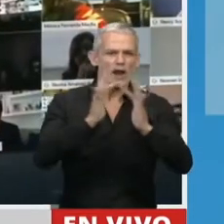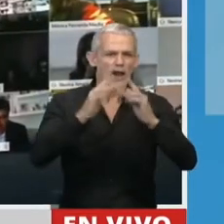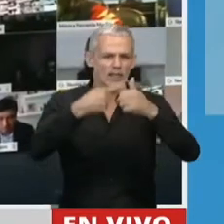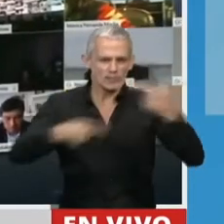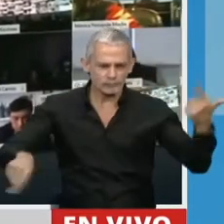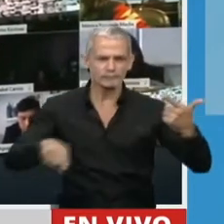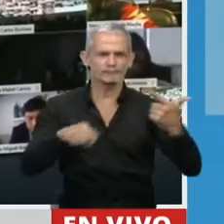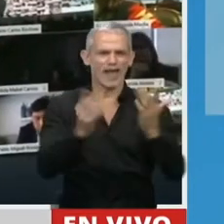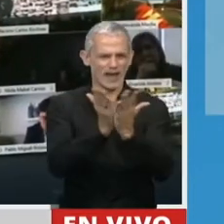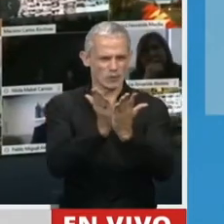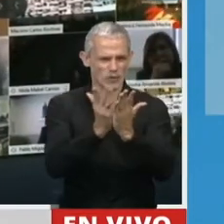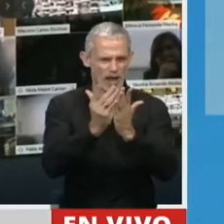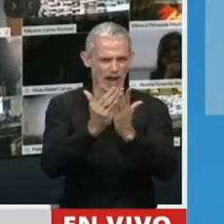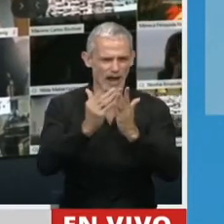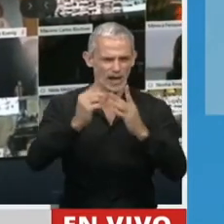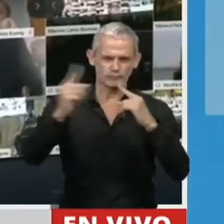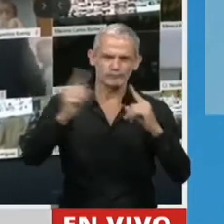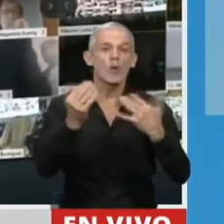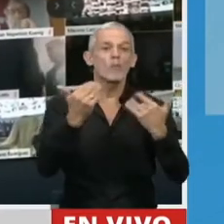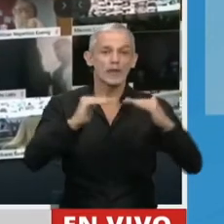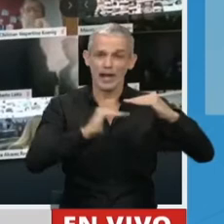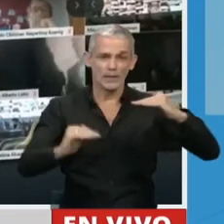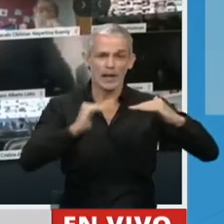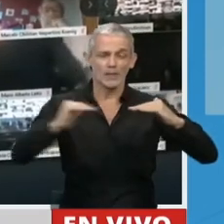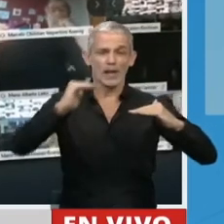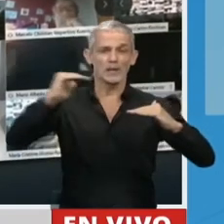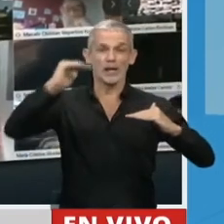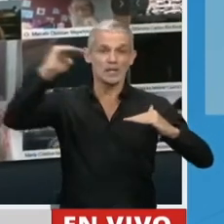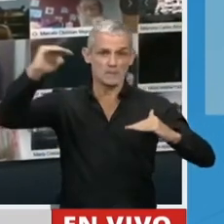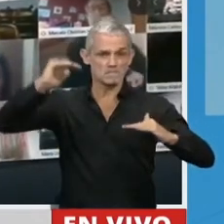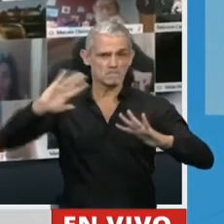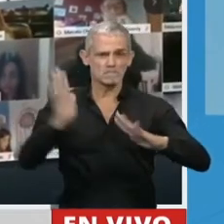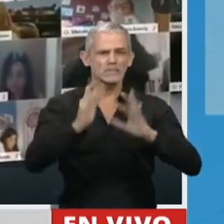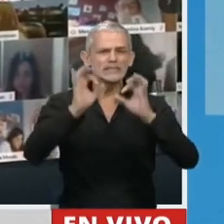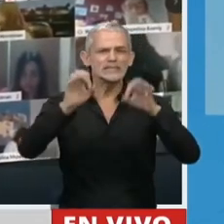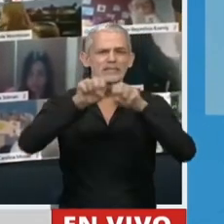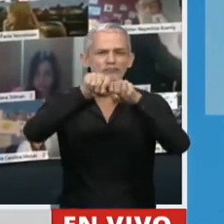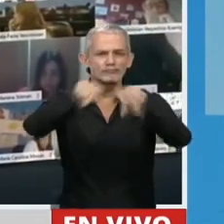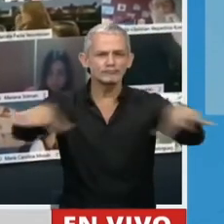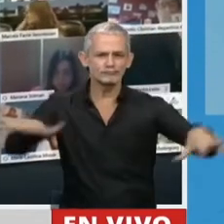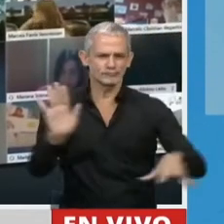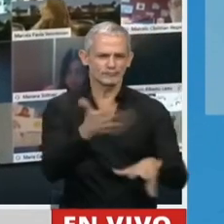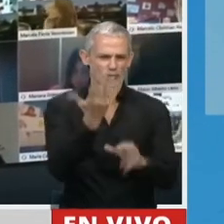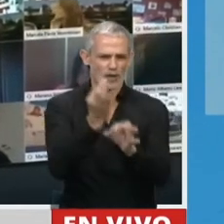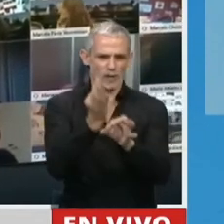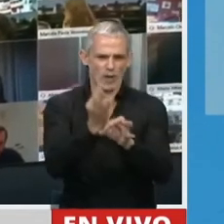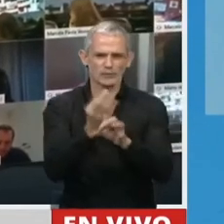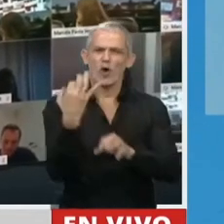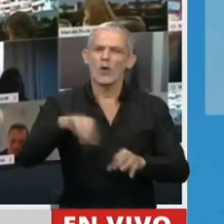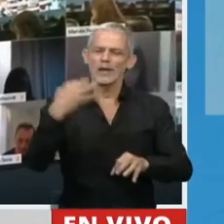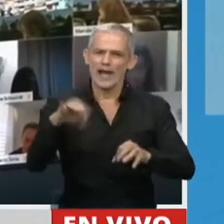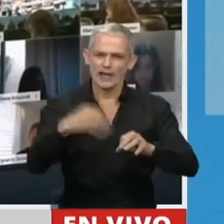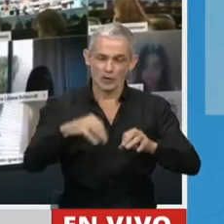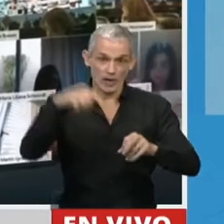distancia pueda llegar a todos los niveles educativos de la educación obligatoria que hoy